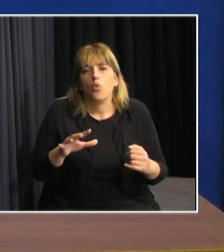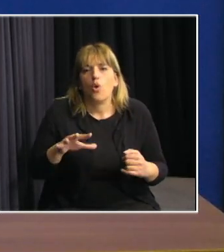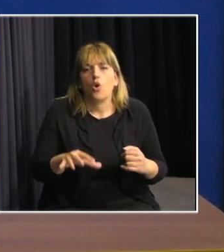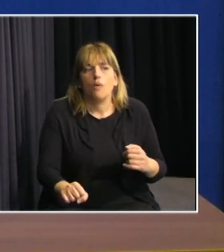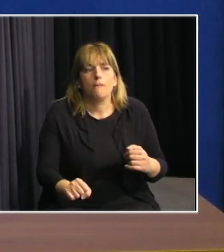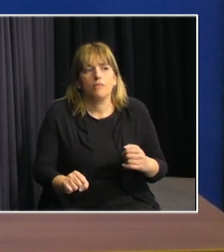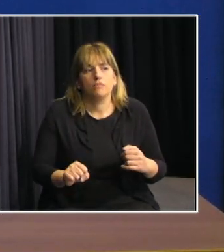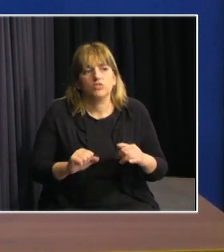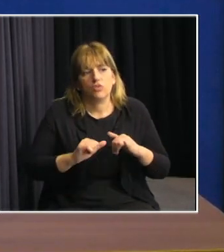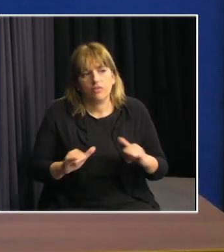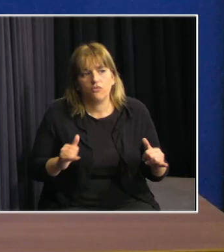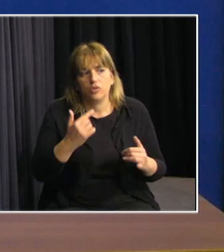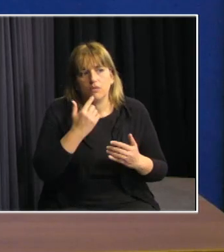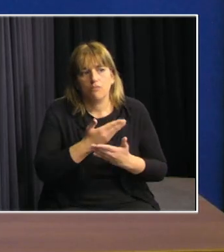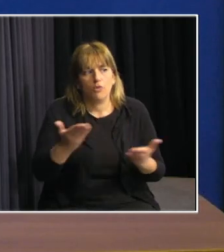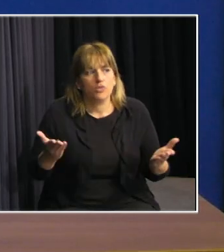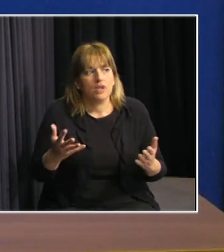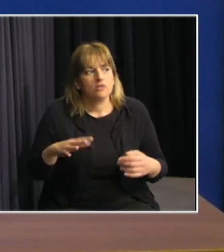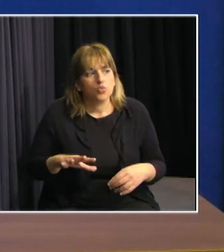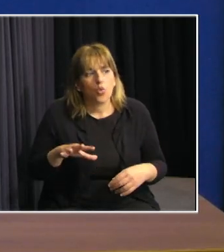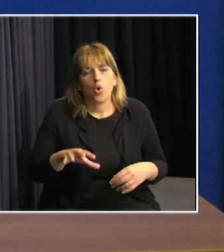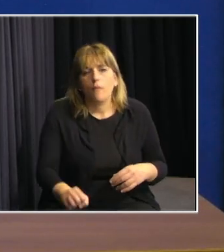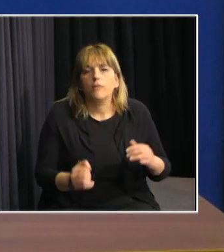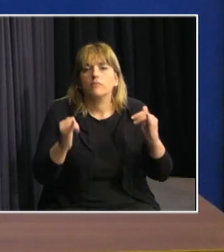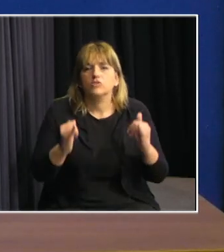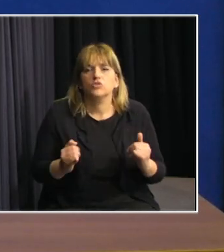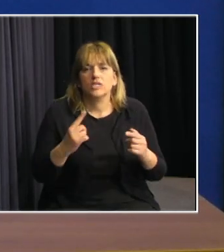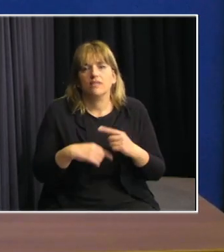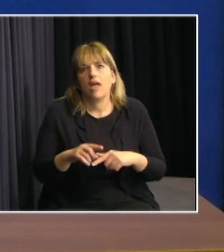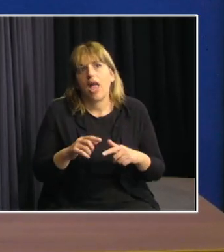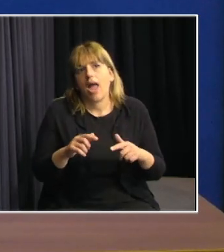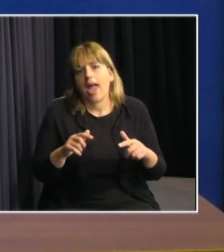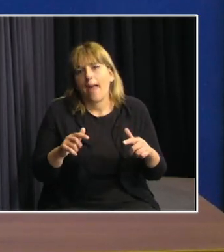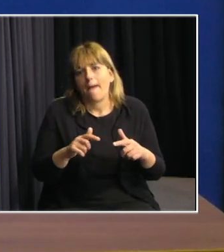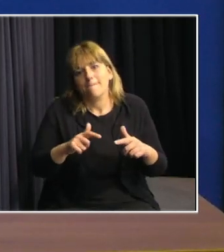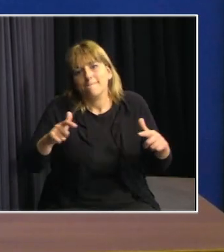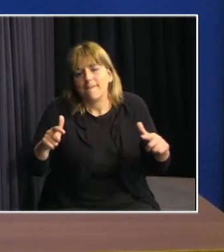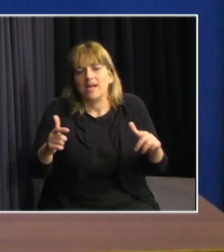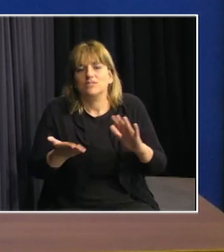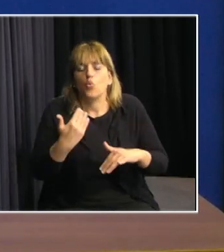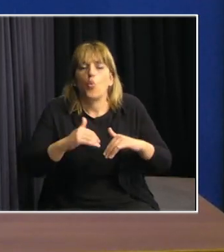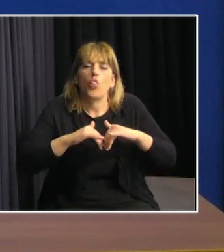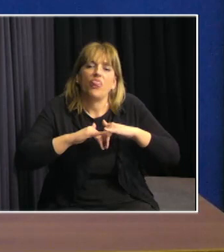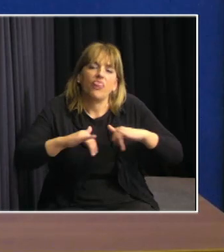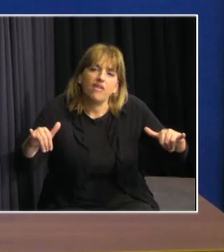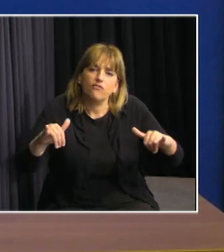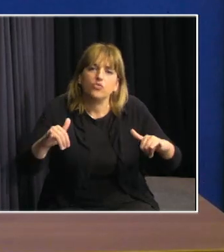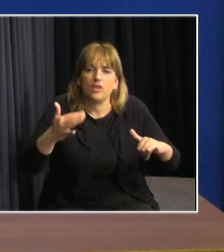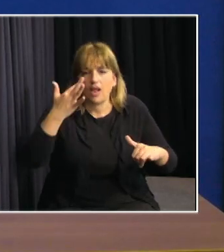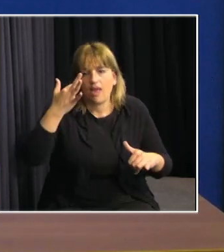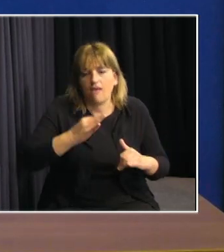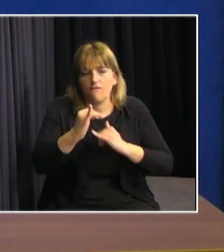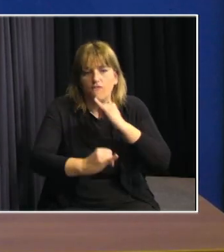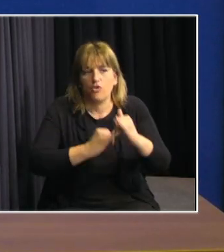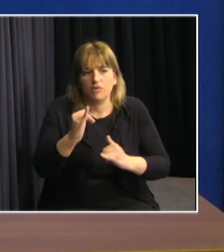de difundir, el compromiso de siempre, pero aumentado por esta realidad de difundir información veraz, para lo